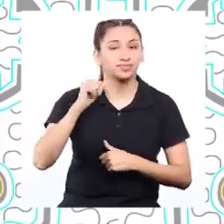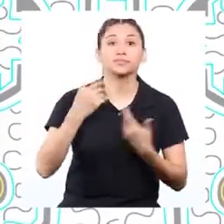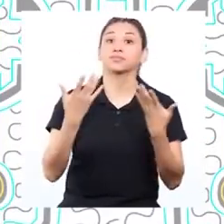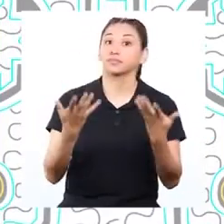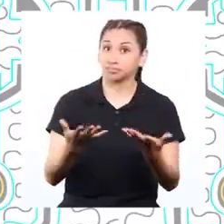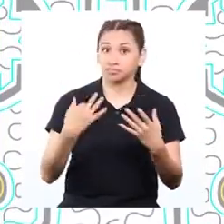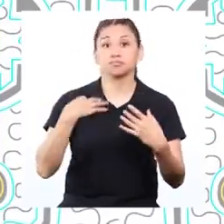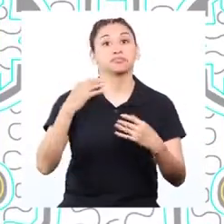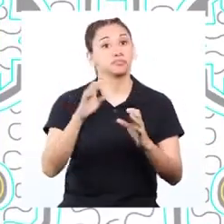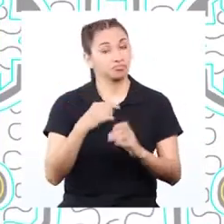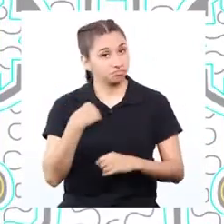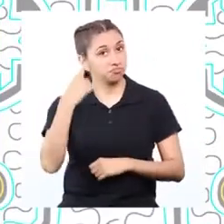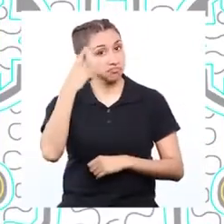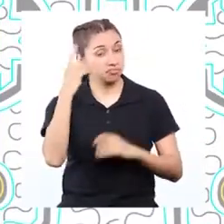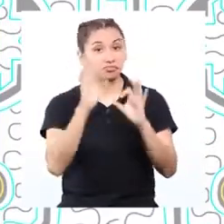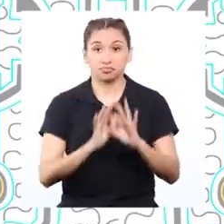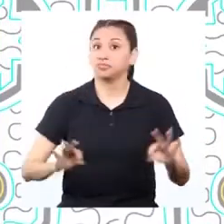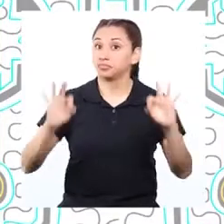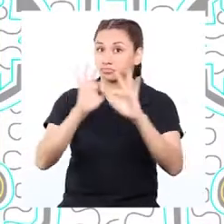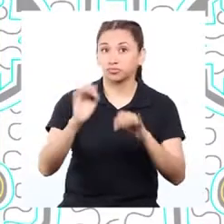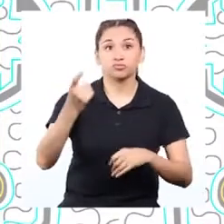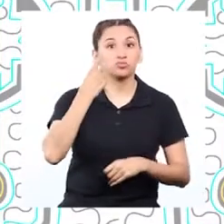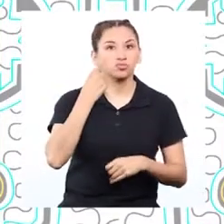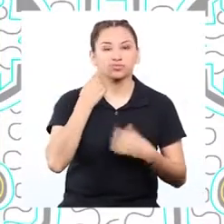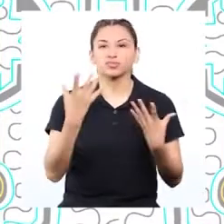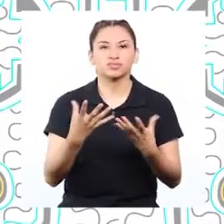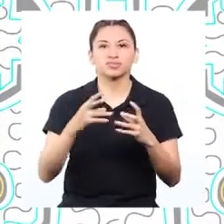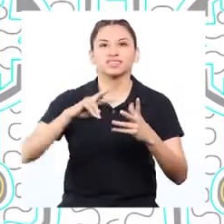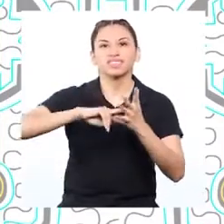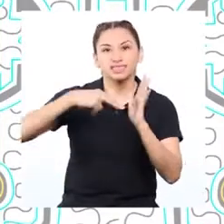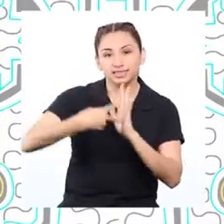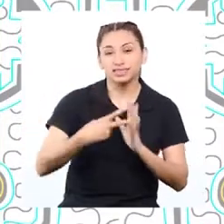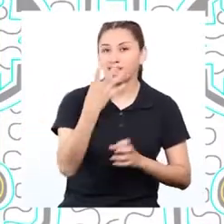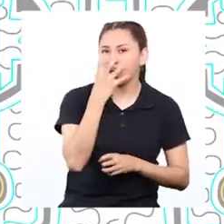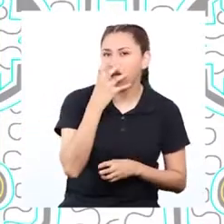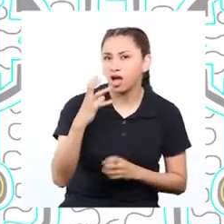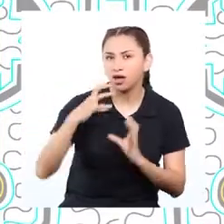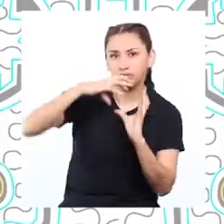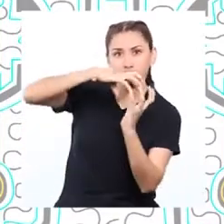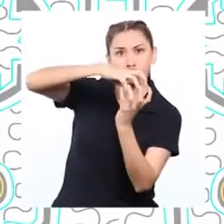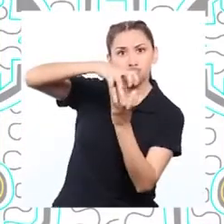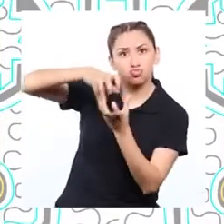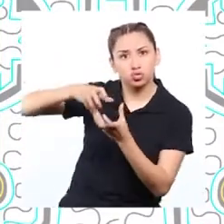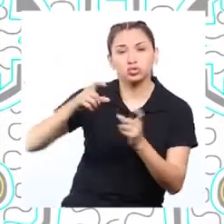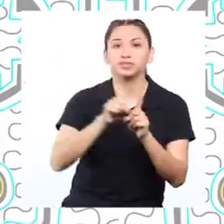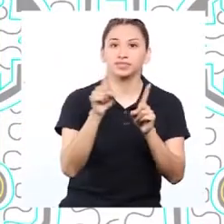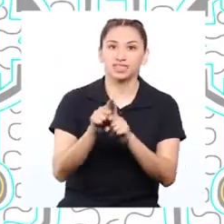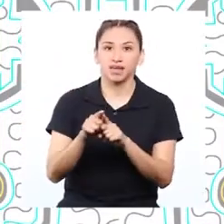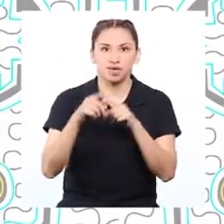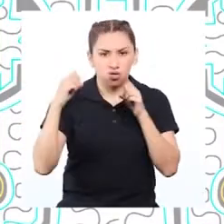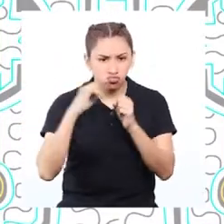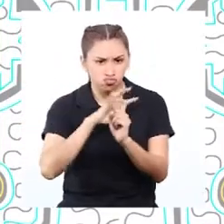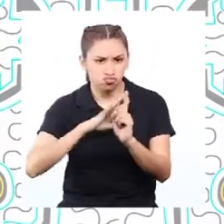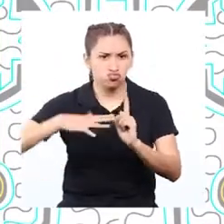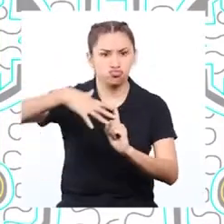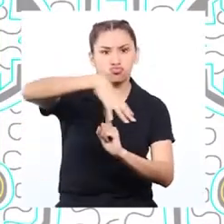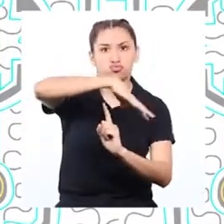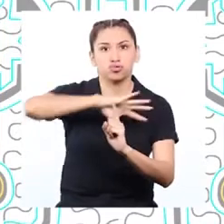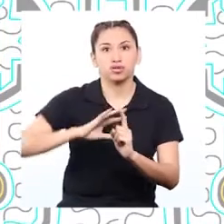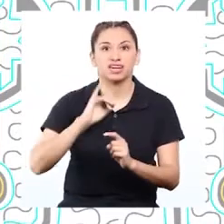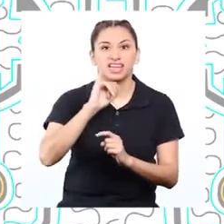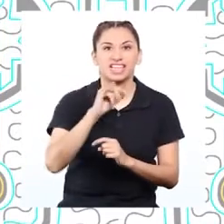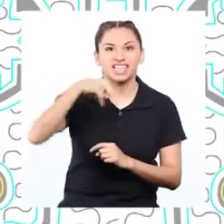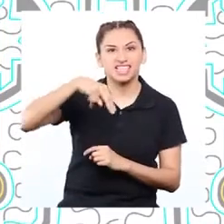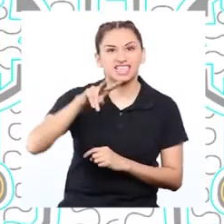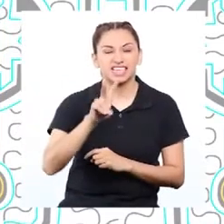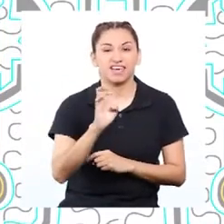parece muy importante conocer qué es el calentamiento global y que el efecto invernadero es